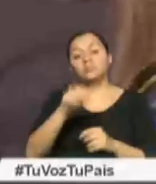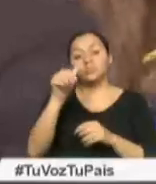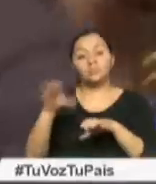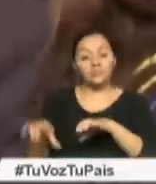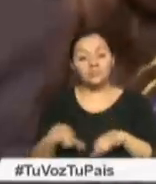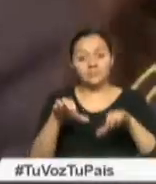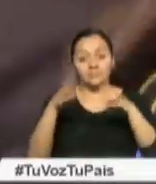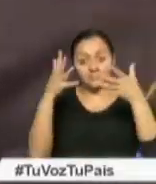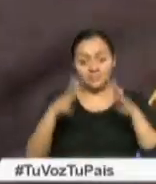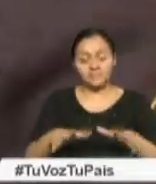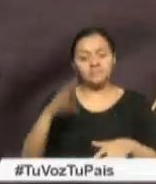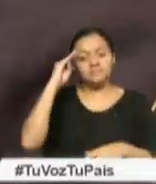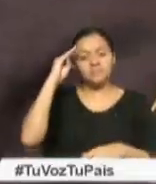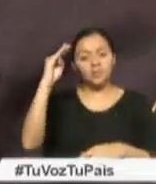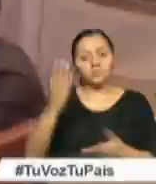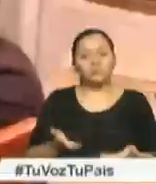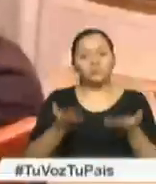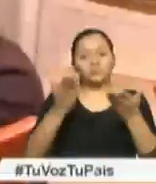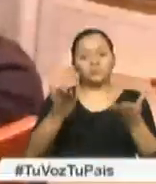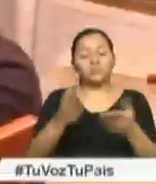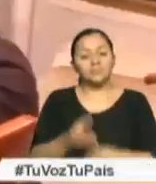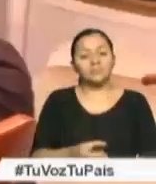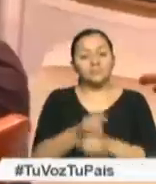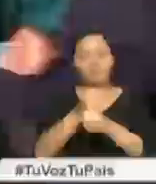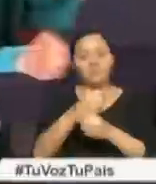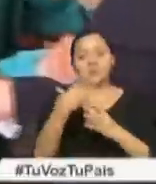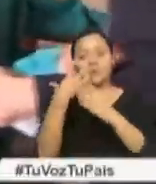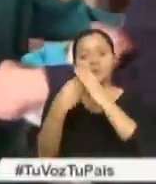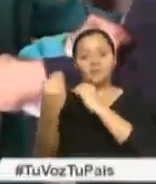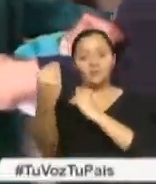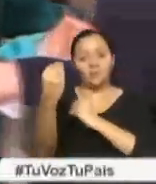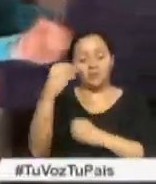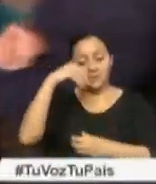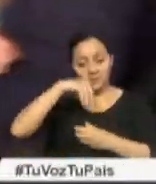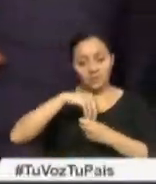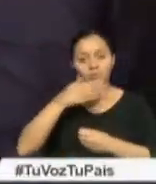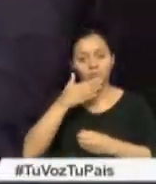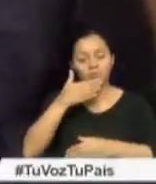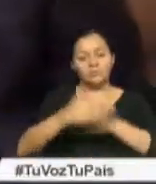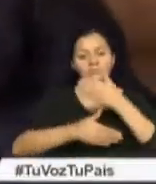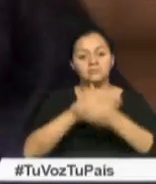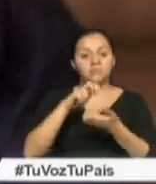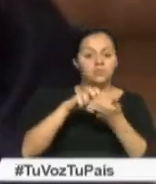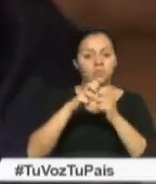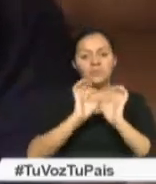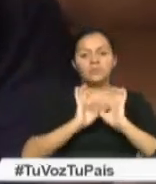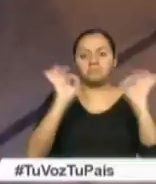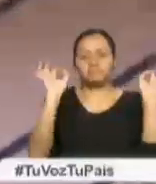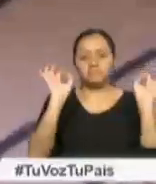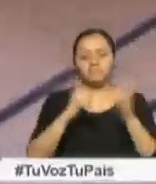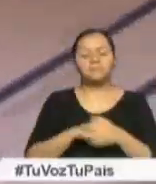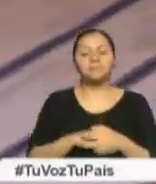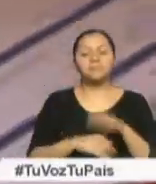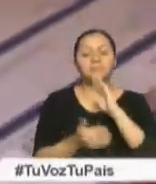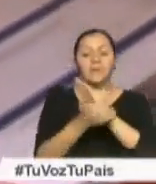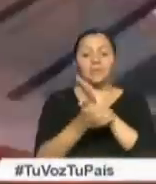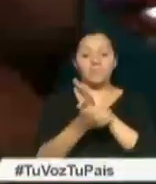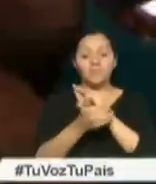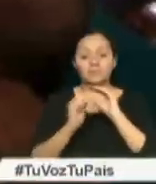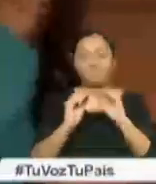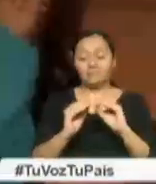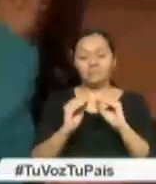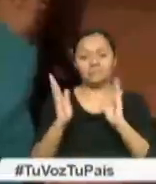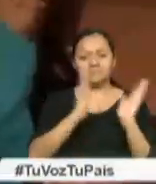asistida la policía brindará seguridad en los exteriores a fin de evitar inconvenientes. La capacitación será